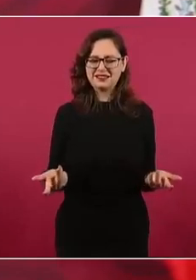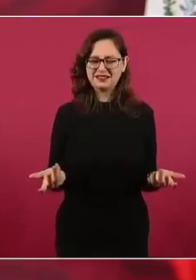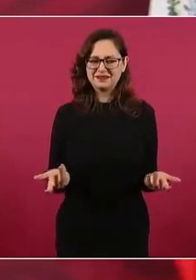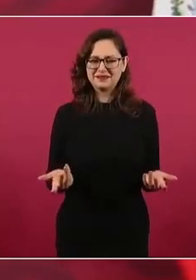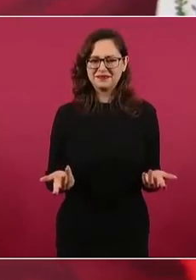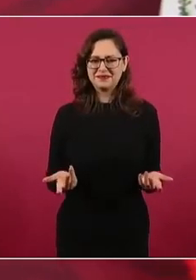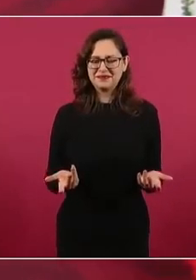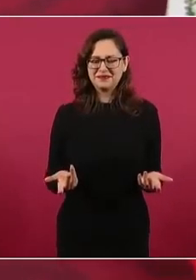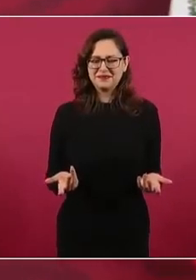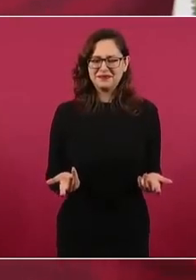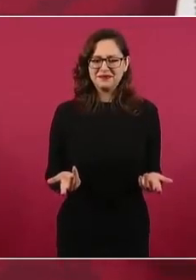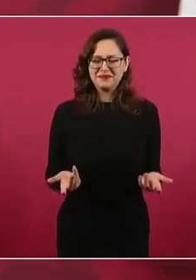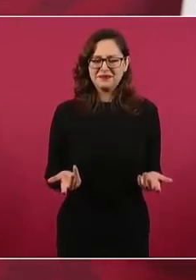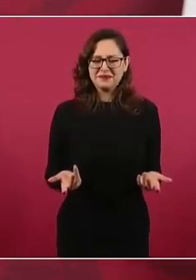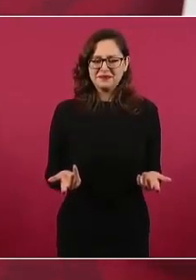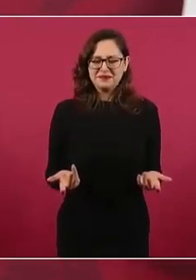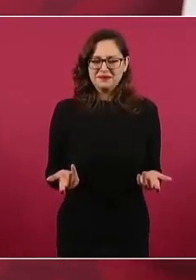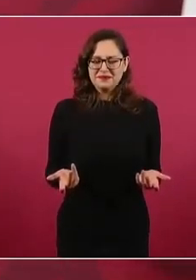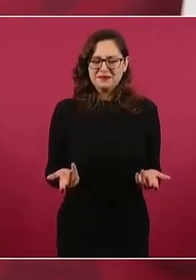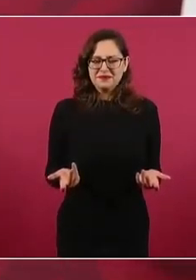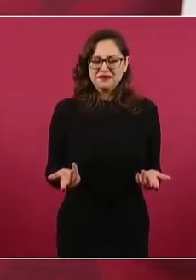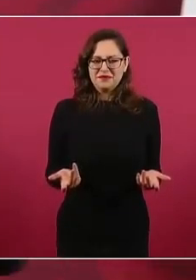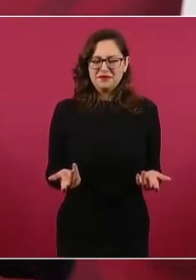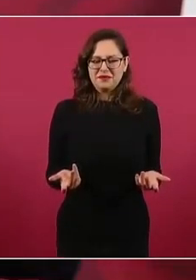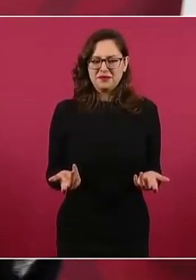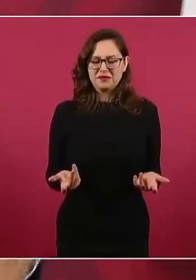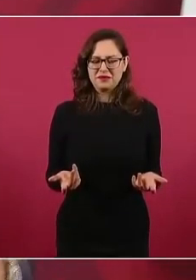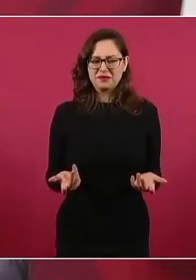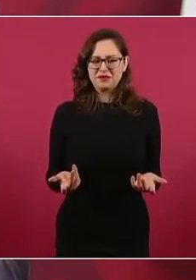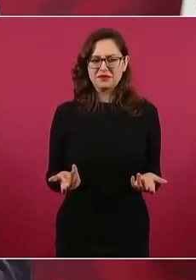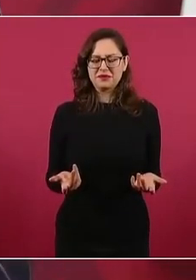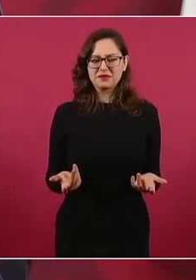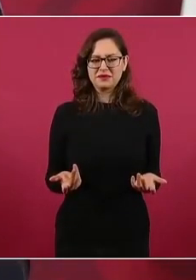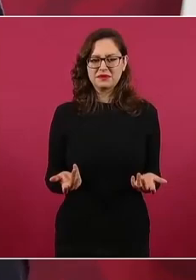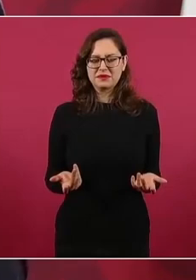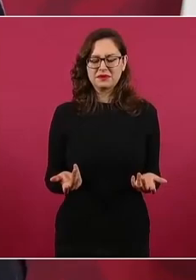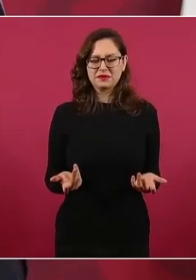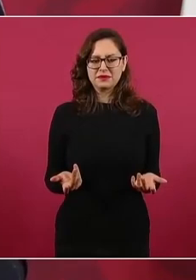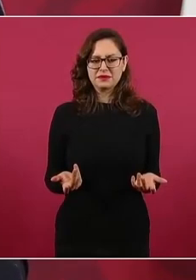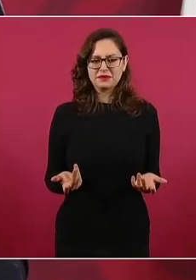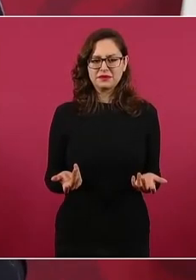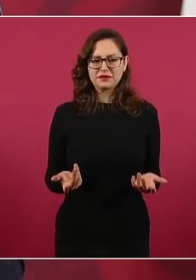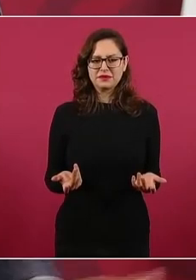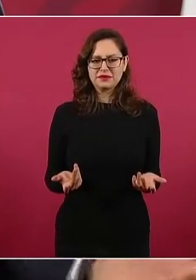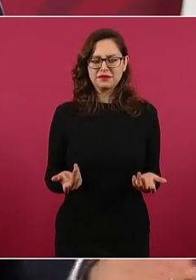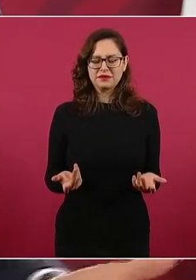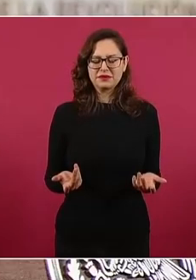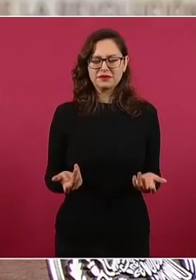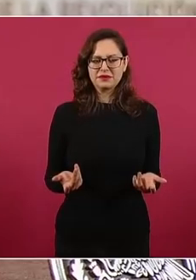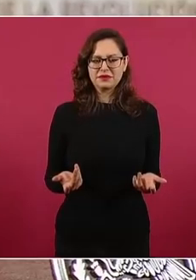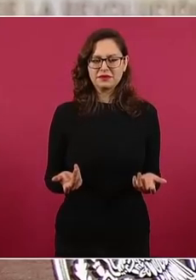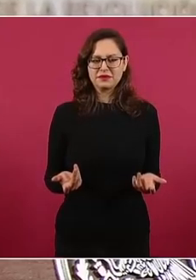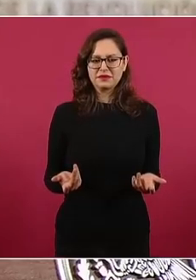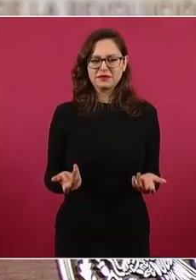cómo se decide sin